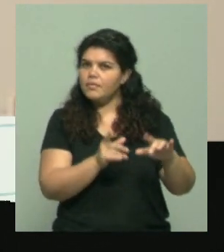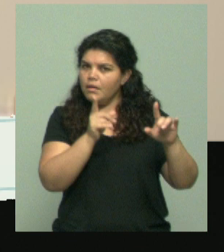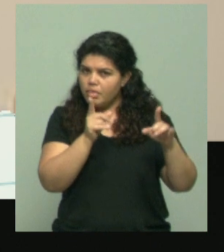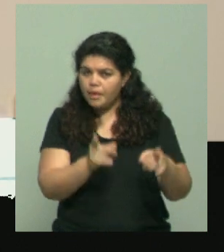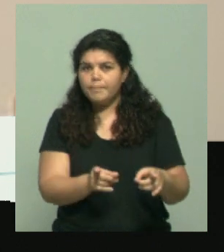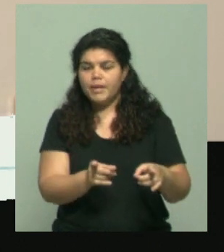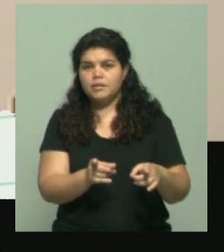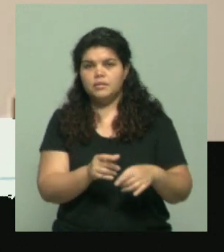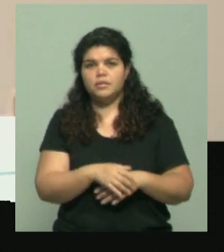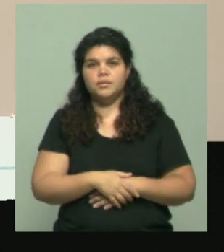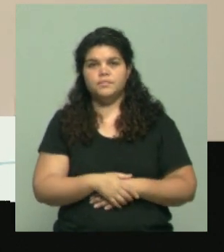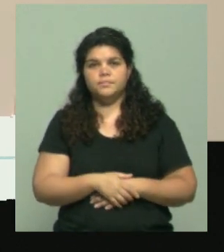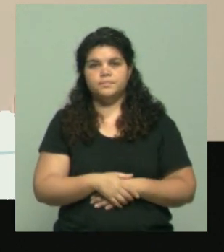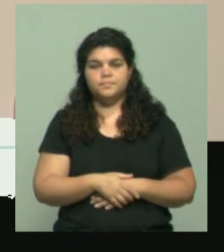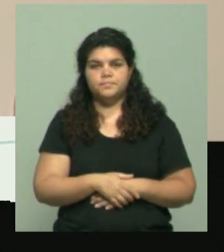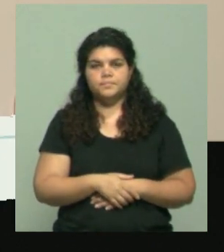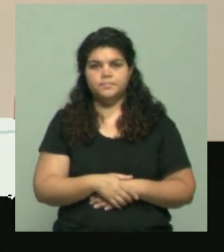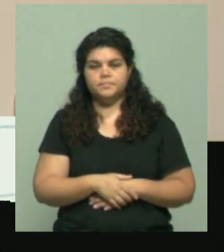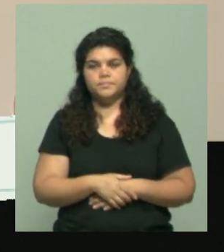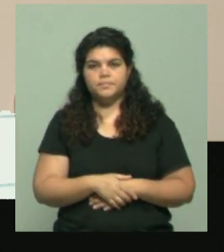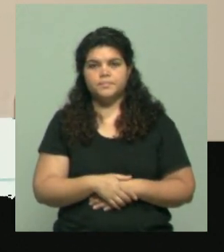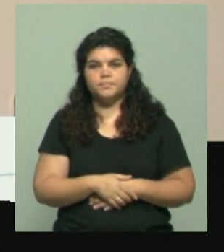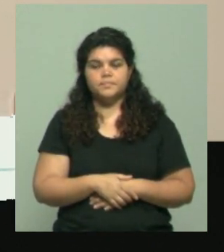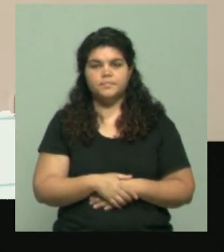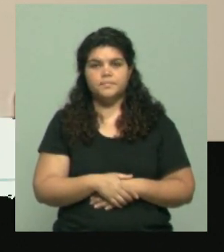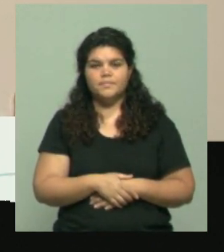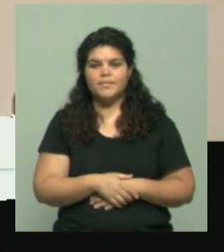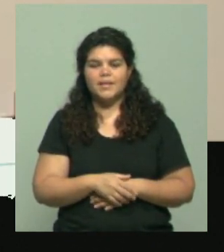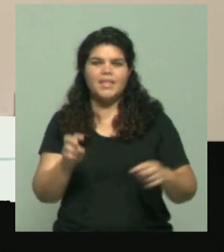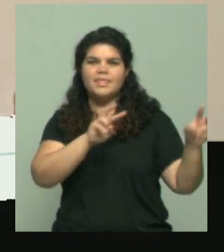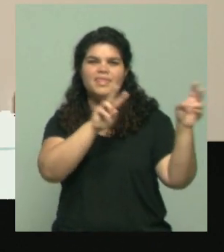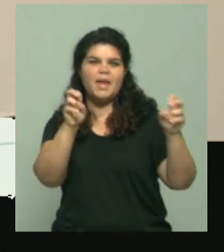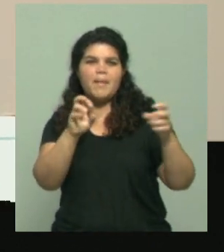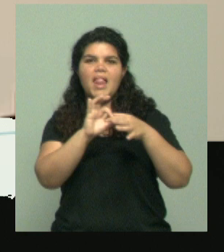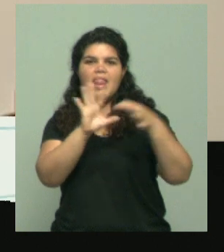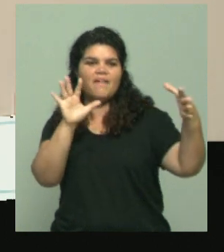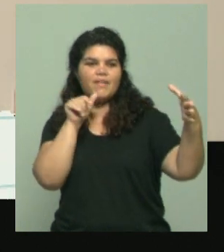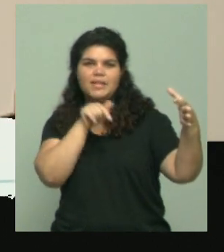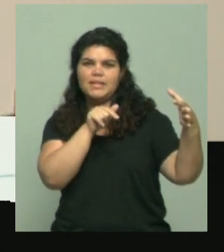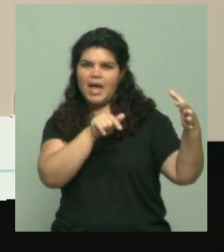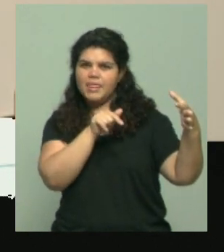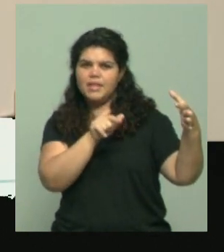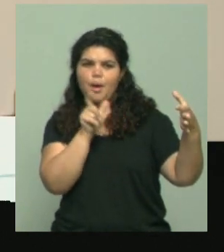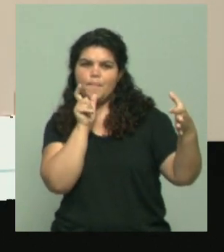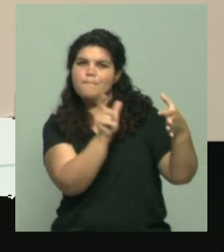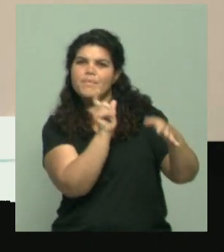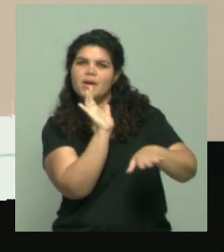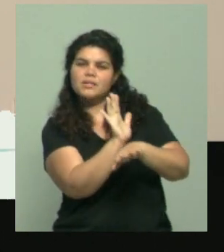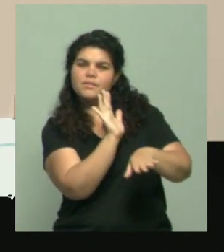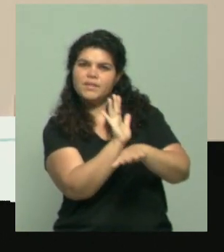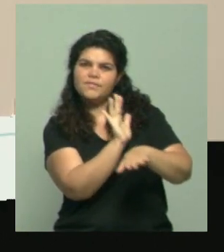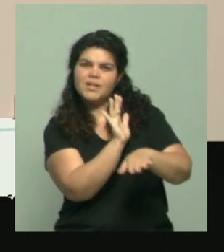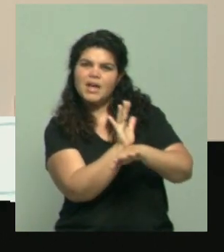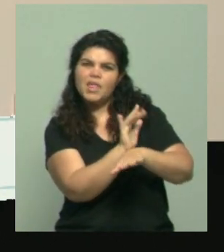y apropiarse de esa forma del concepto de libertad creo que es característico de gobiernos que le